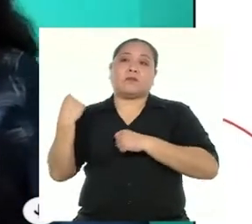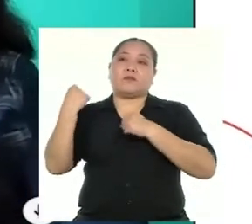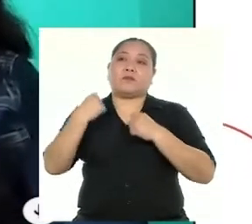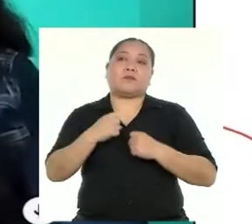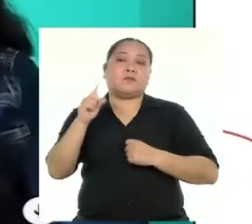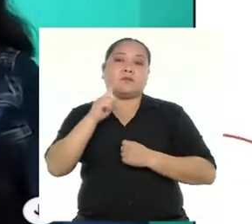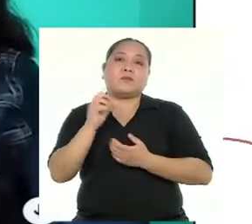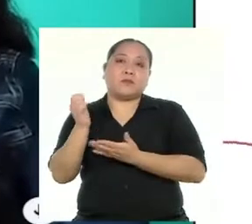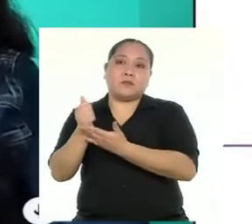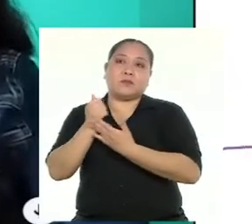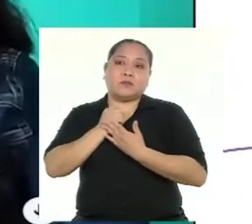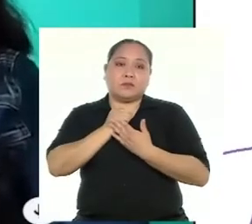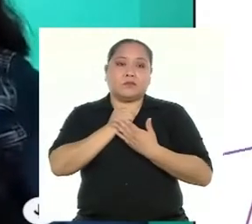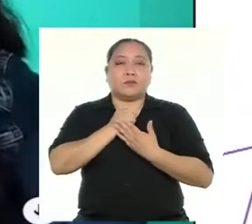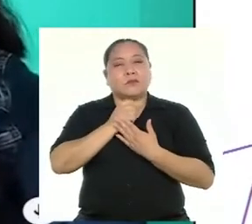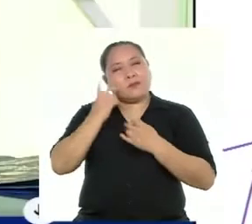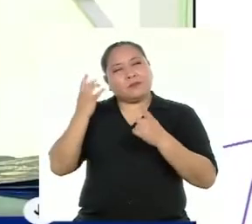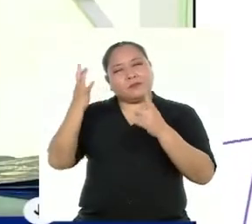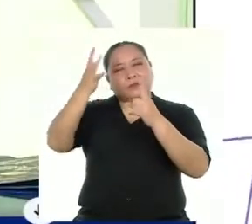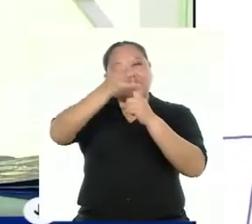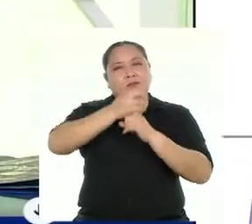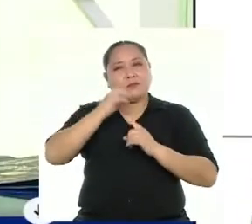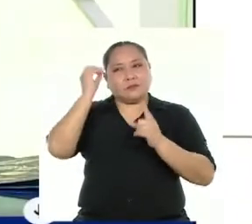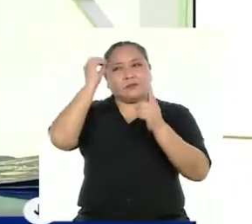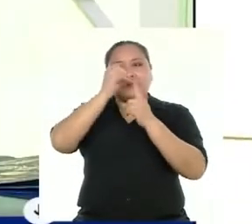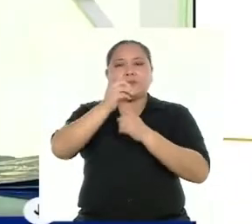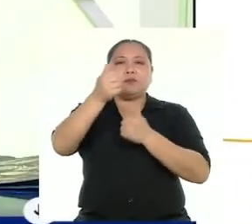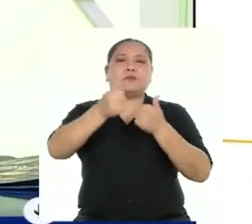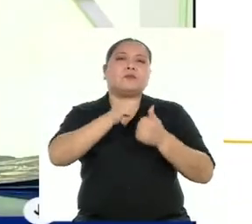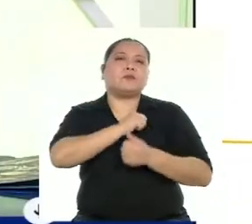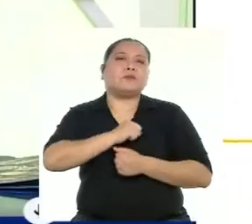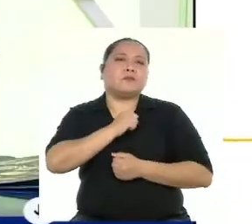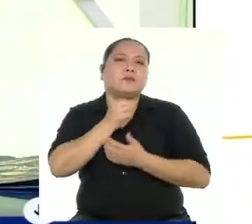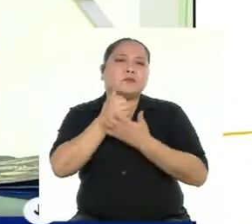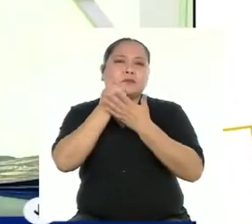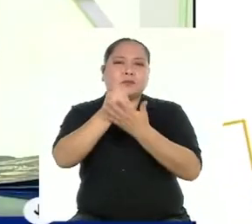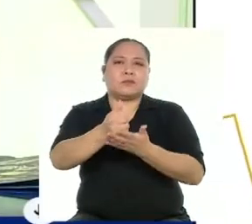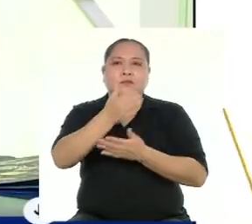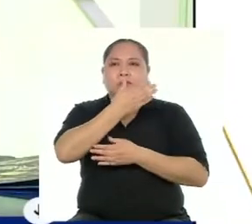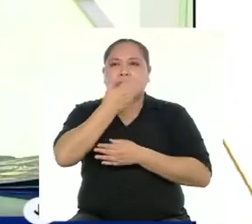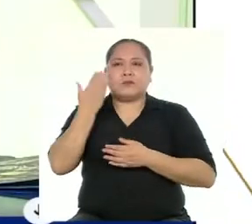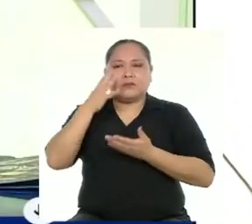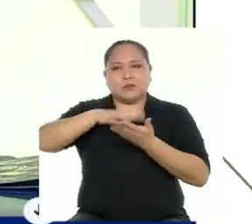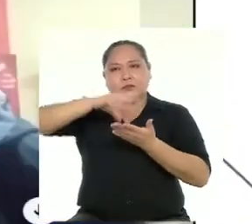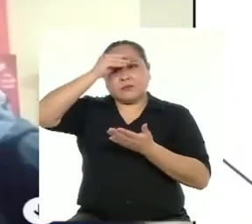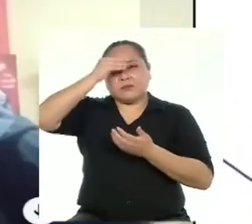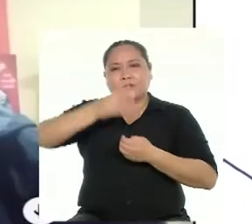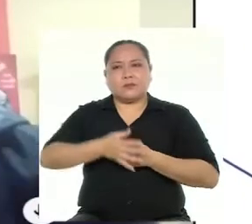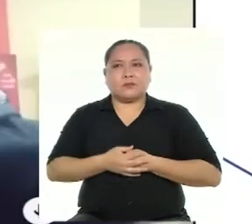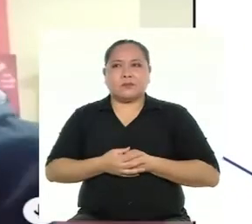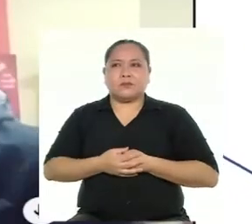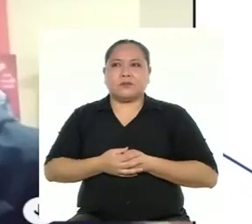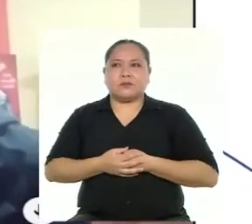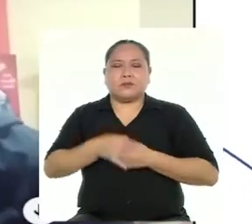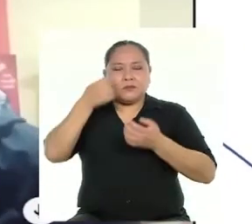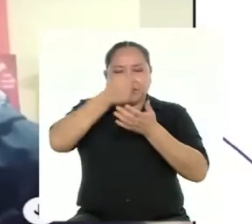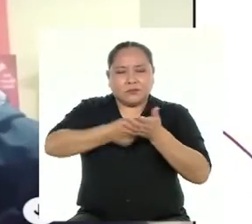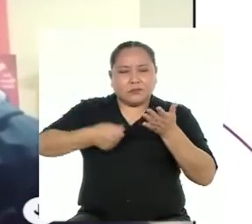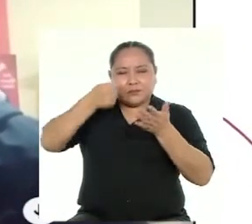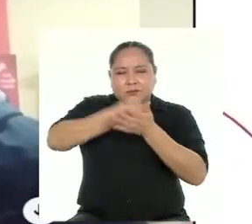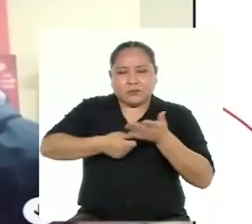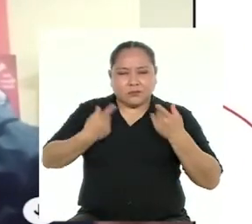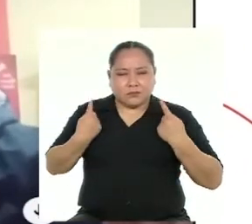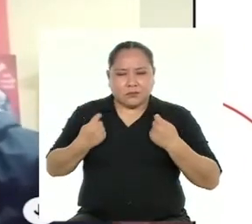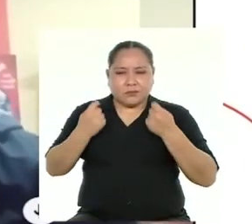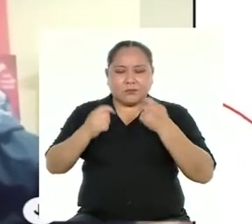cuales me ayudan a lograr mis objetivos. ¿Qué actitudes crees que te ayudarán a lograr mejores aprendizajes? La perseverancia,